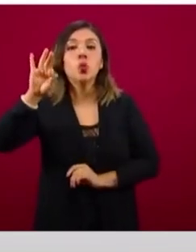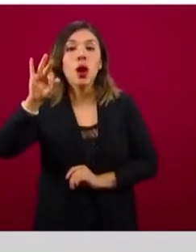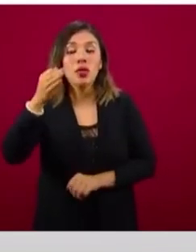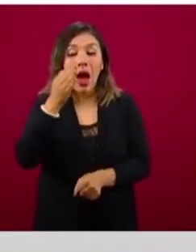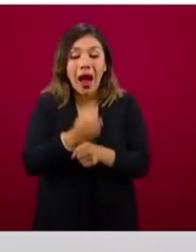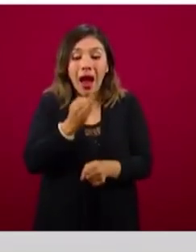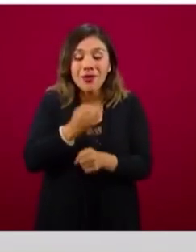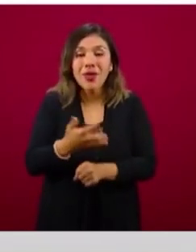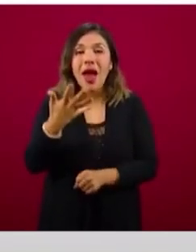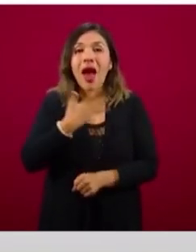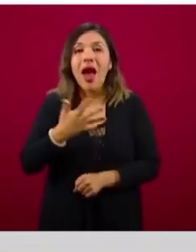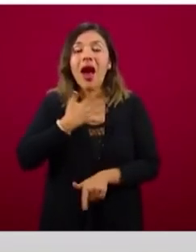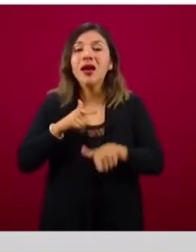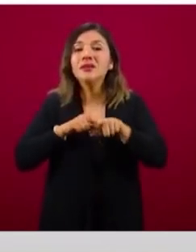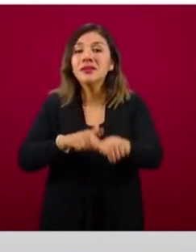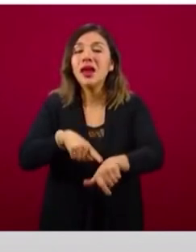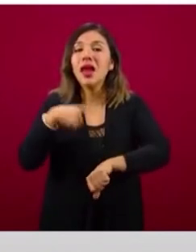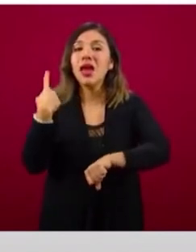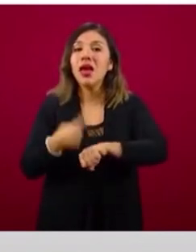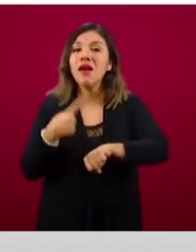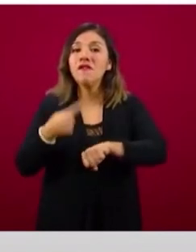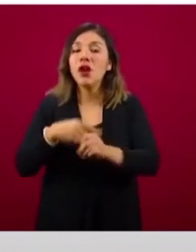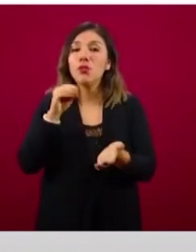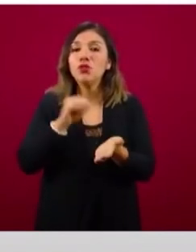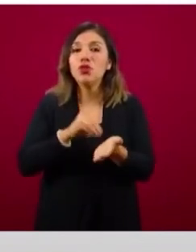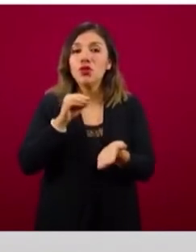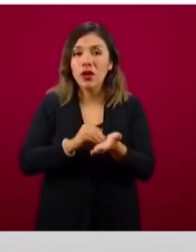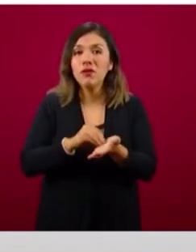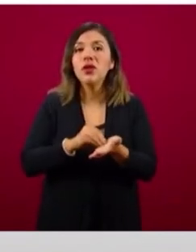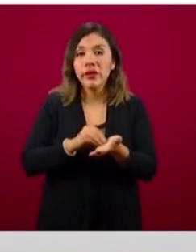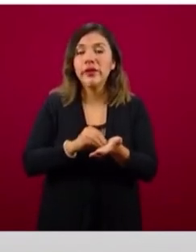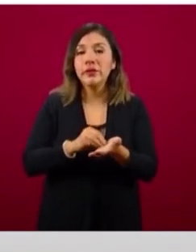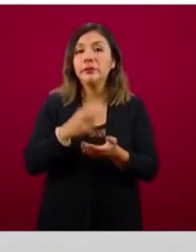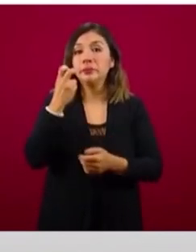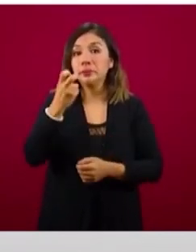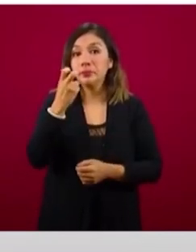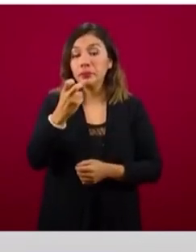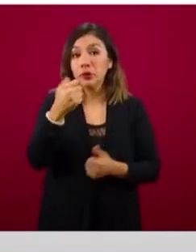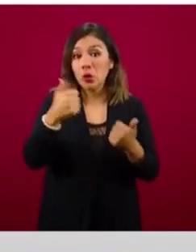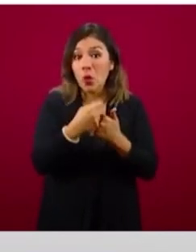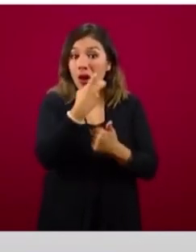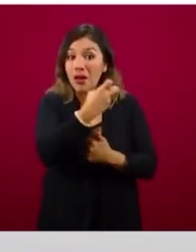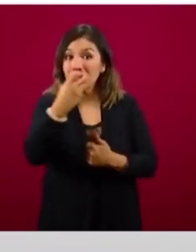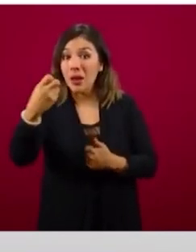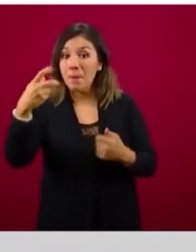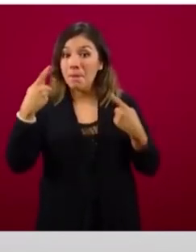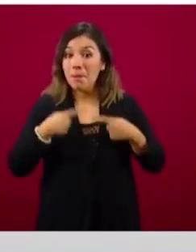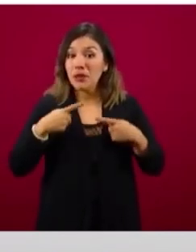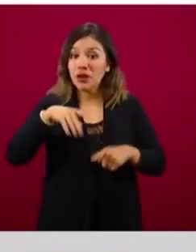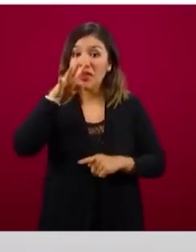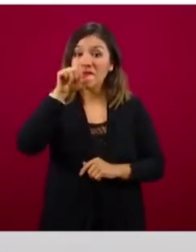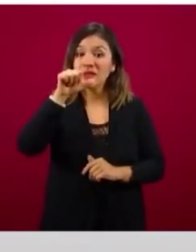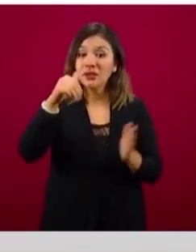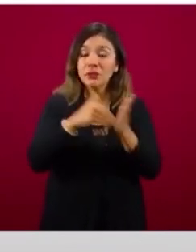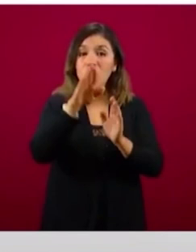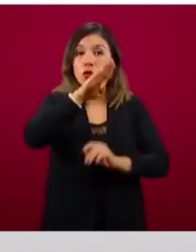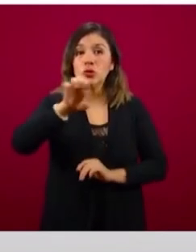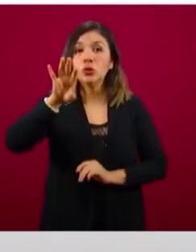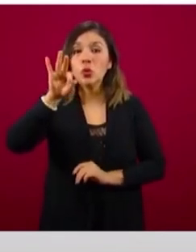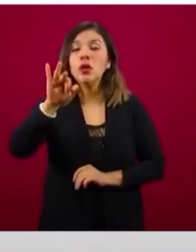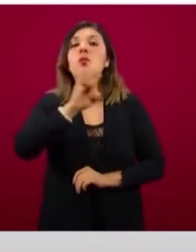momento mantienen la epidemia activa y que a través de ellos podría todavía seguir la epidemia